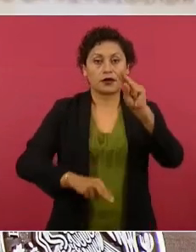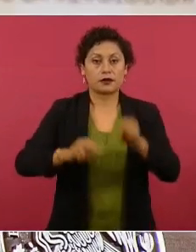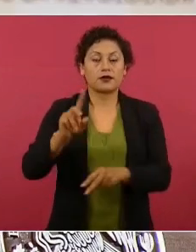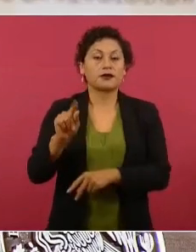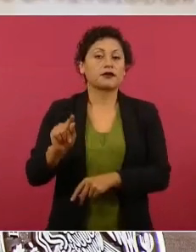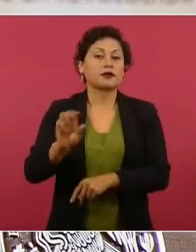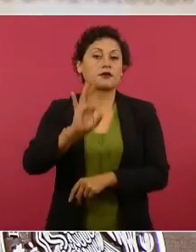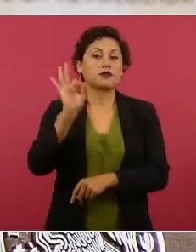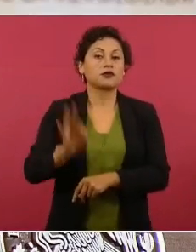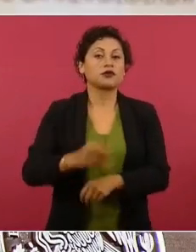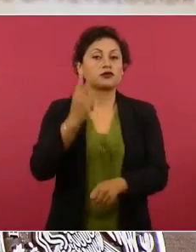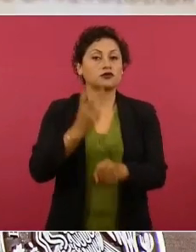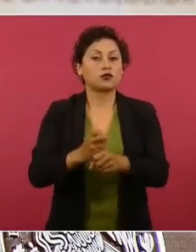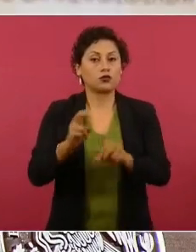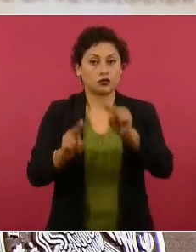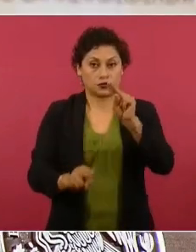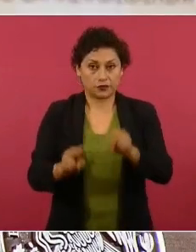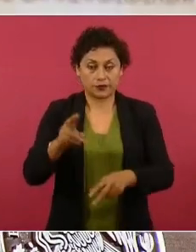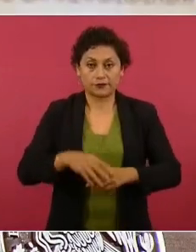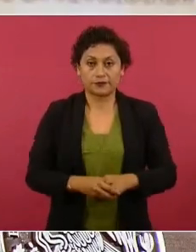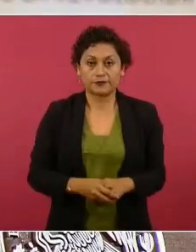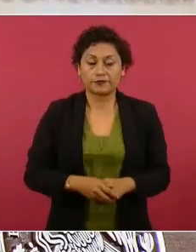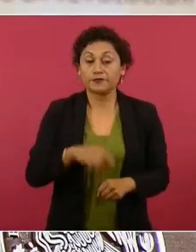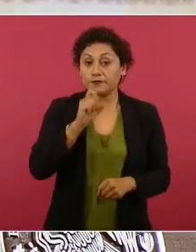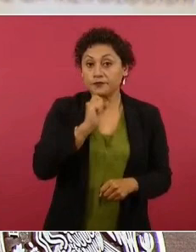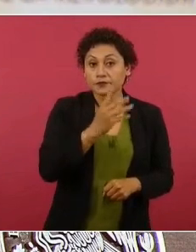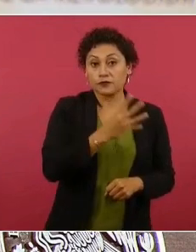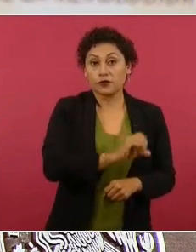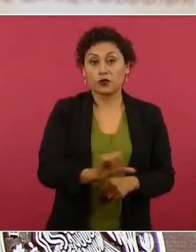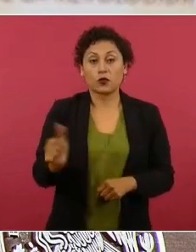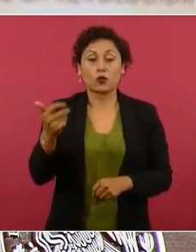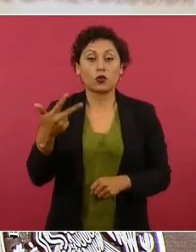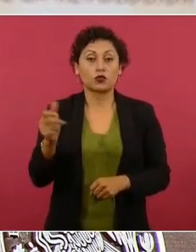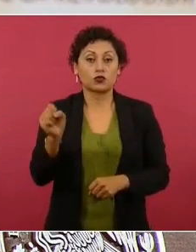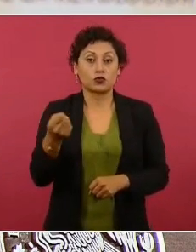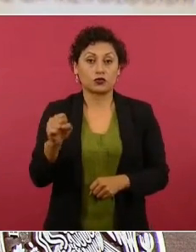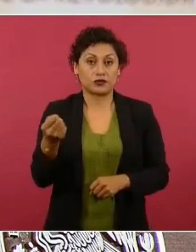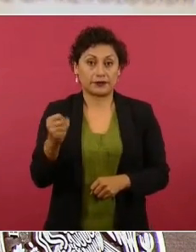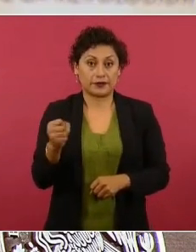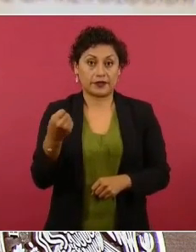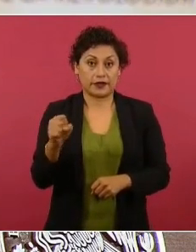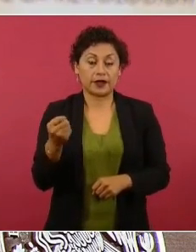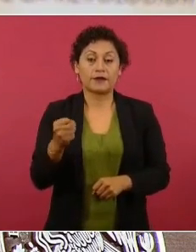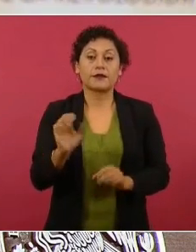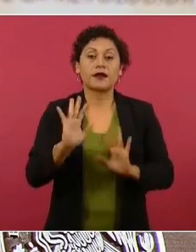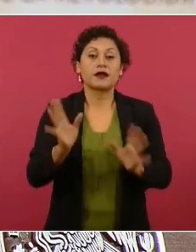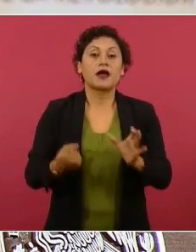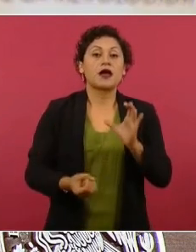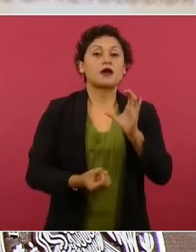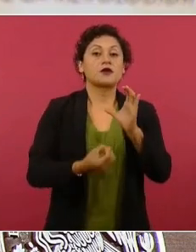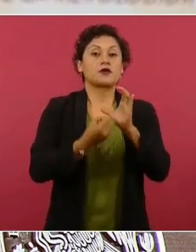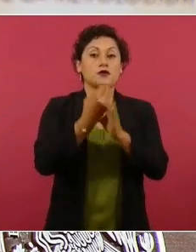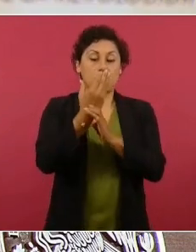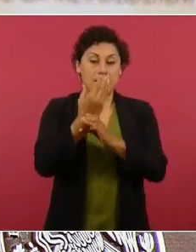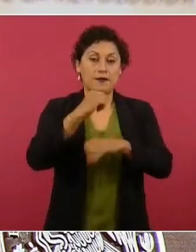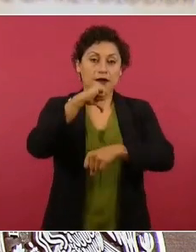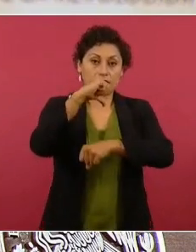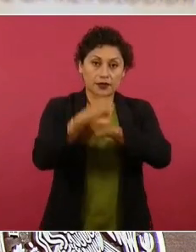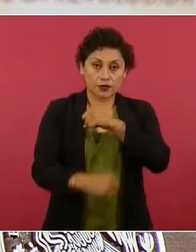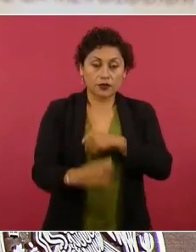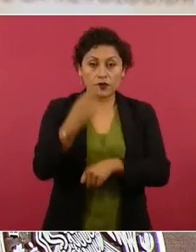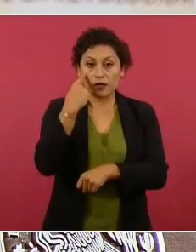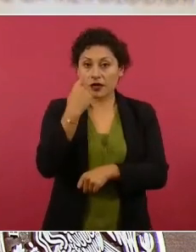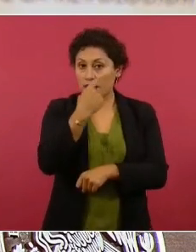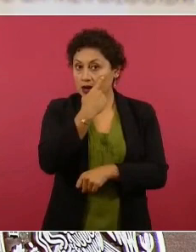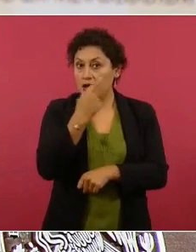ciento en el equipo del segundo nivel. También informar que del 4 al 8 de septiembre se llevó a cabo una nueva jornada quirúrgica oftalmológica en el Hospital